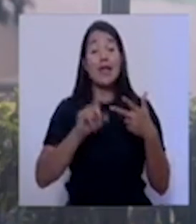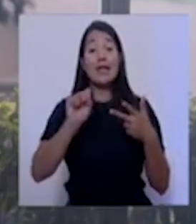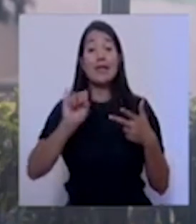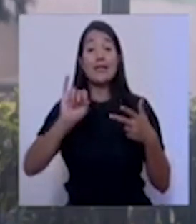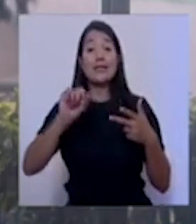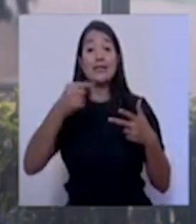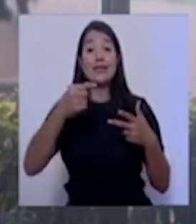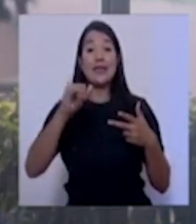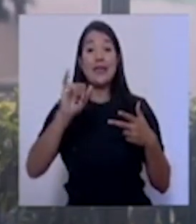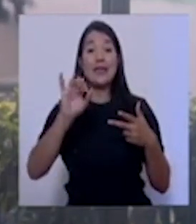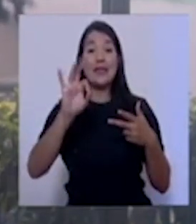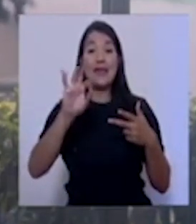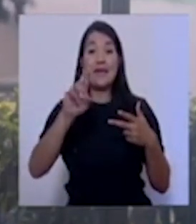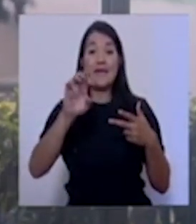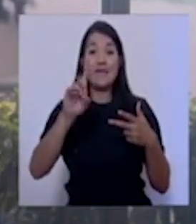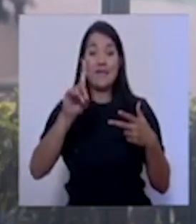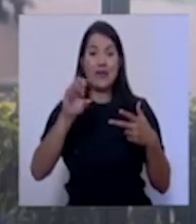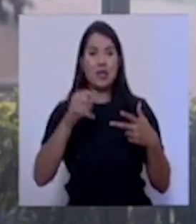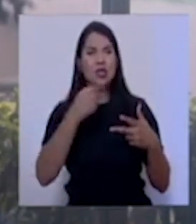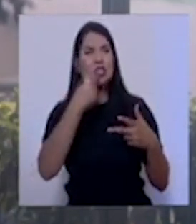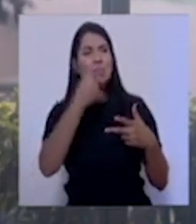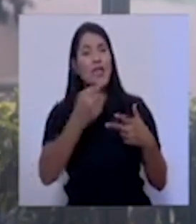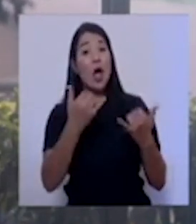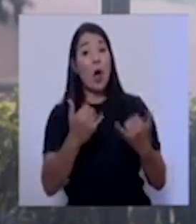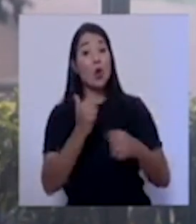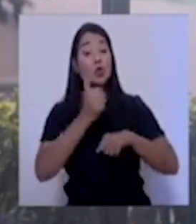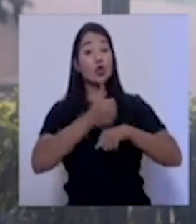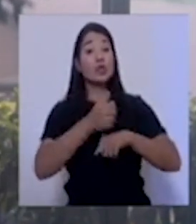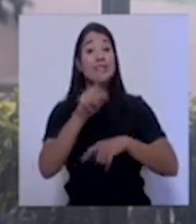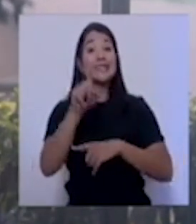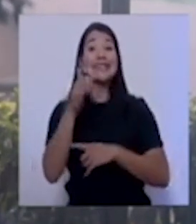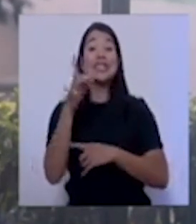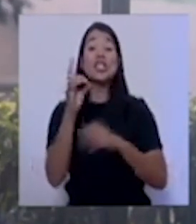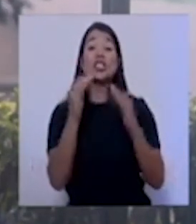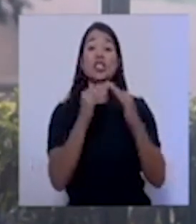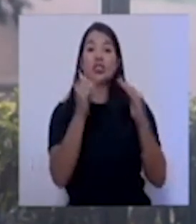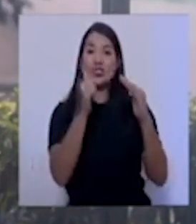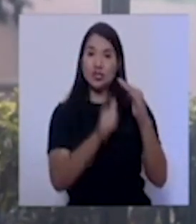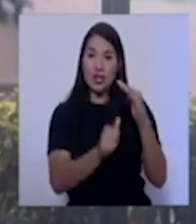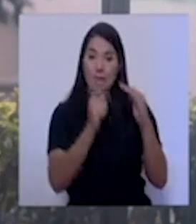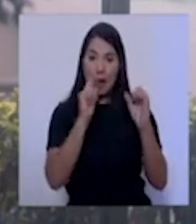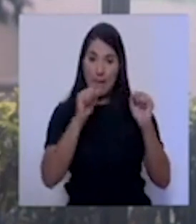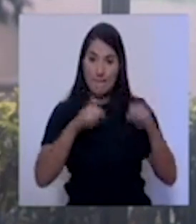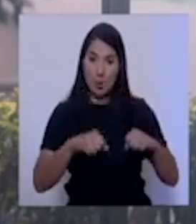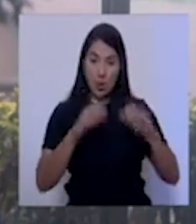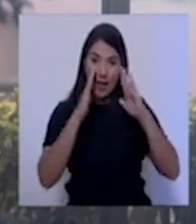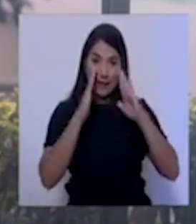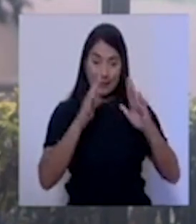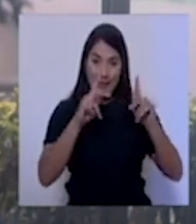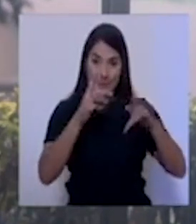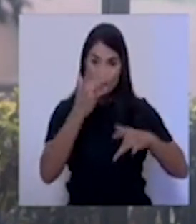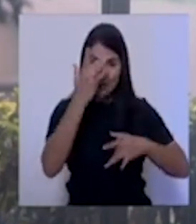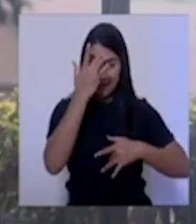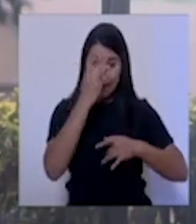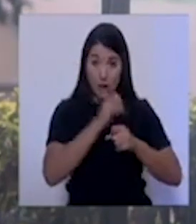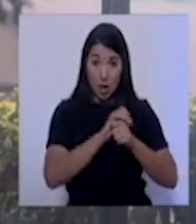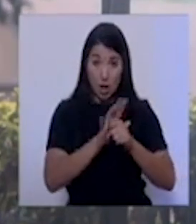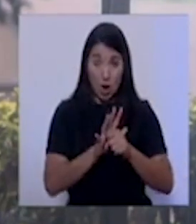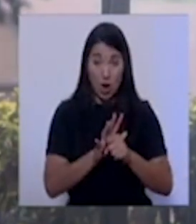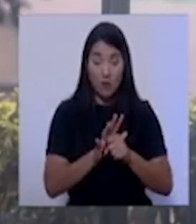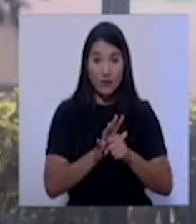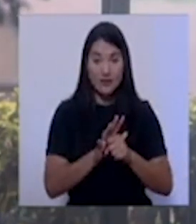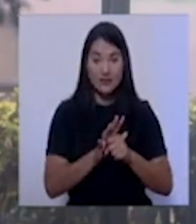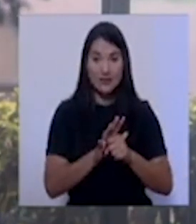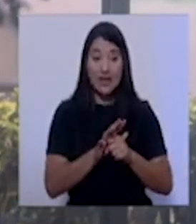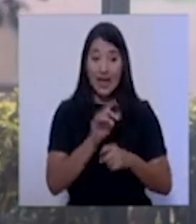118 albergues de la Comisión Nacional de Emergencia funcionando para casos COVID. ¿Se trata de